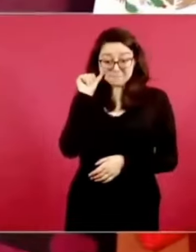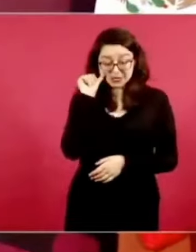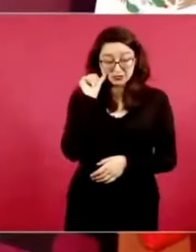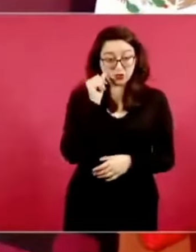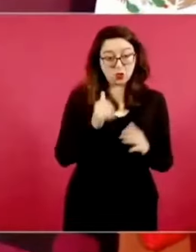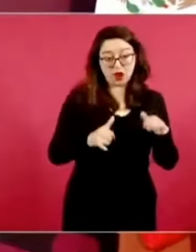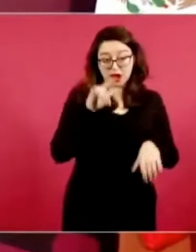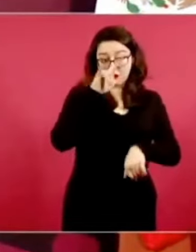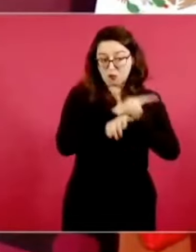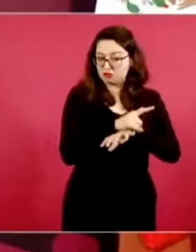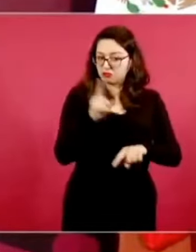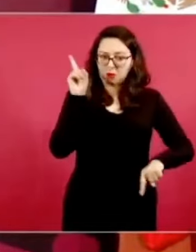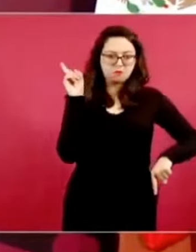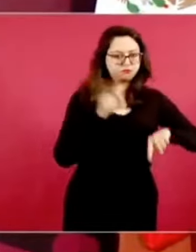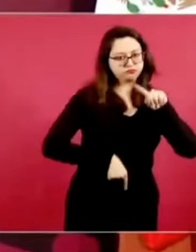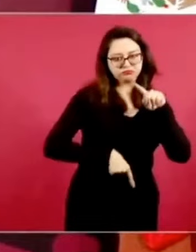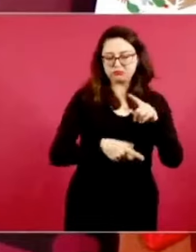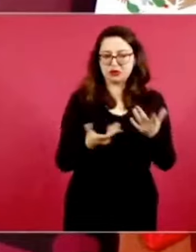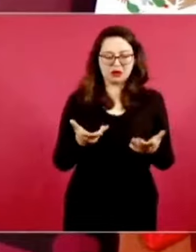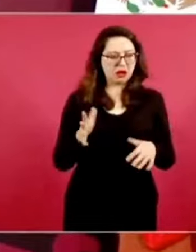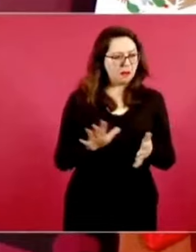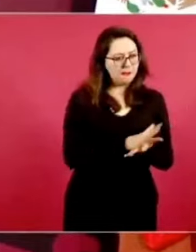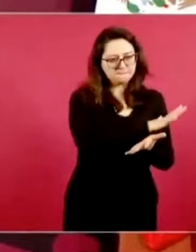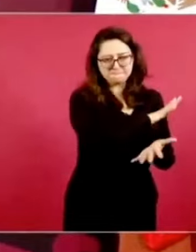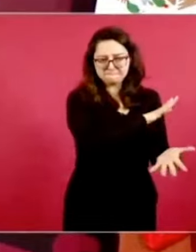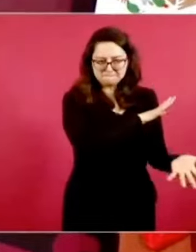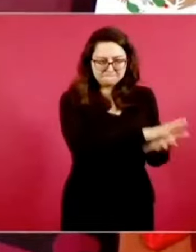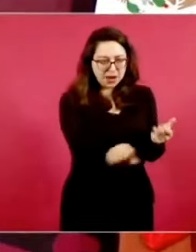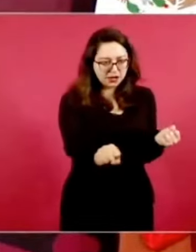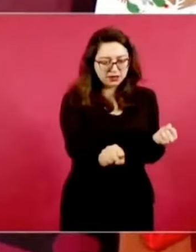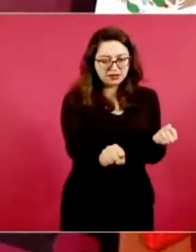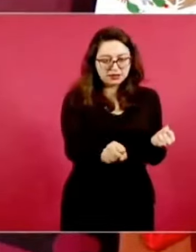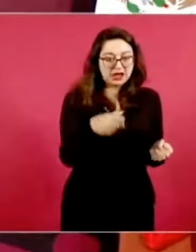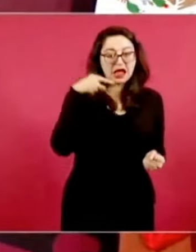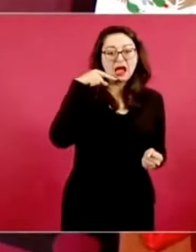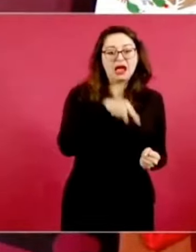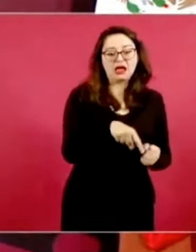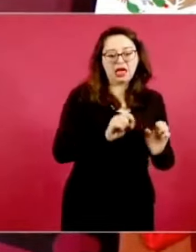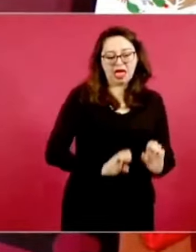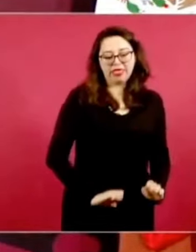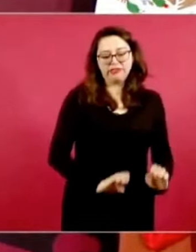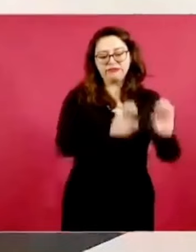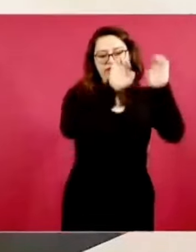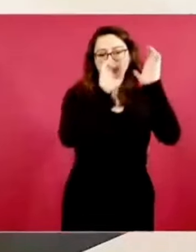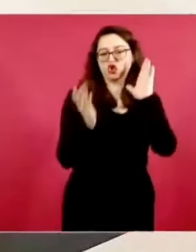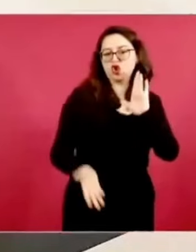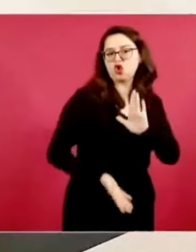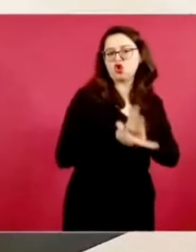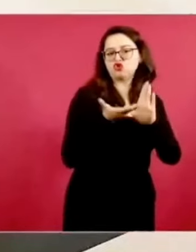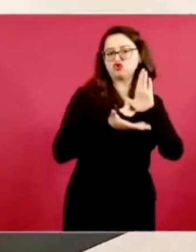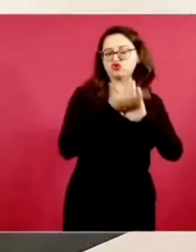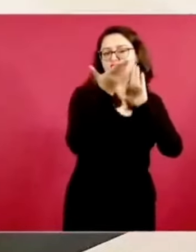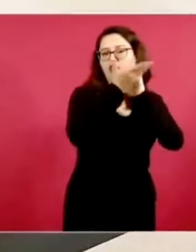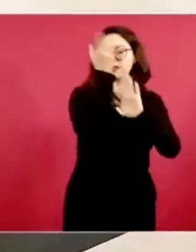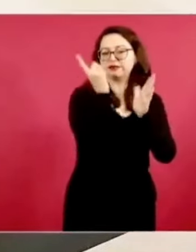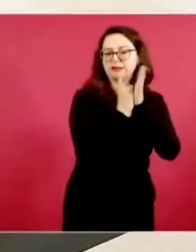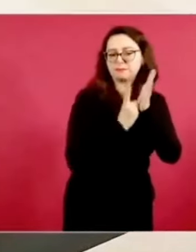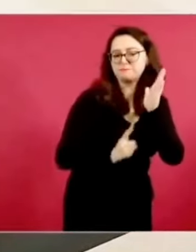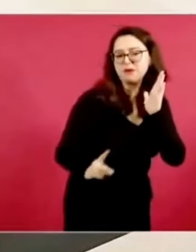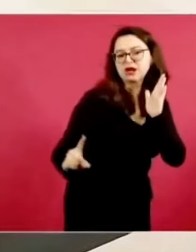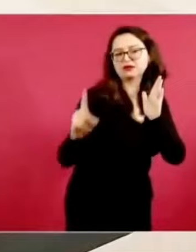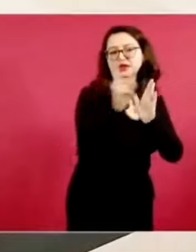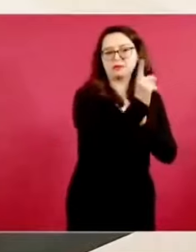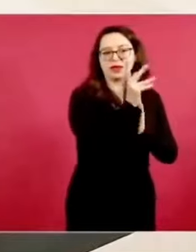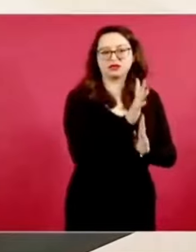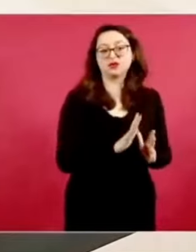y era pues